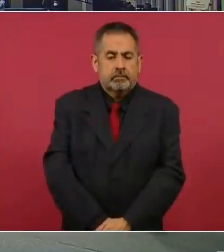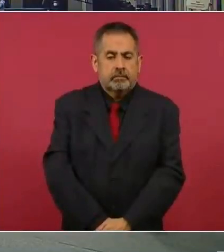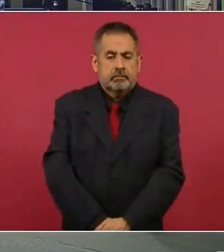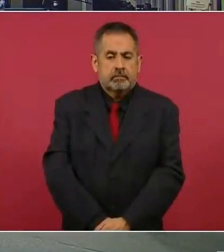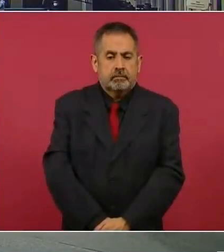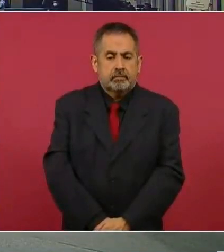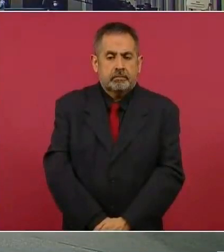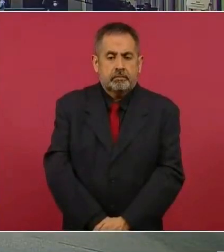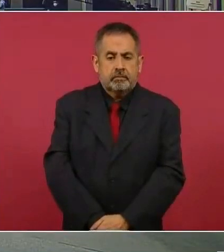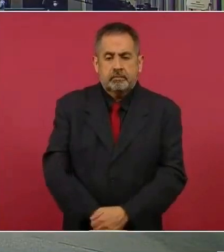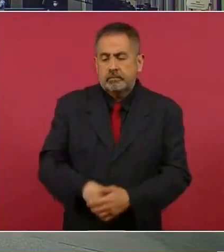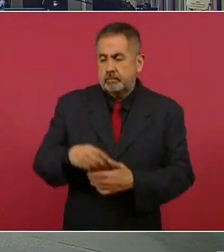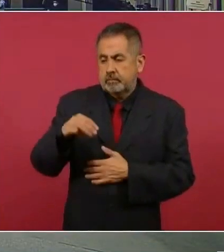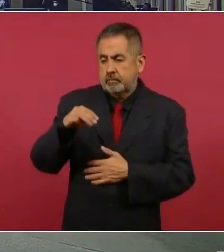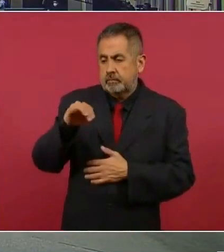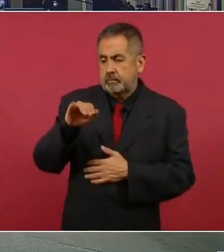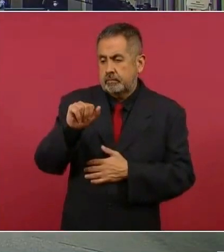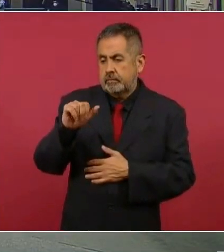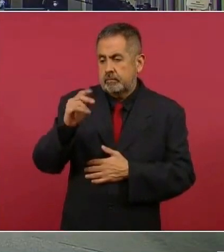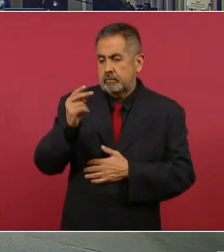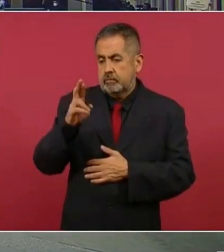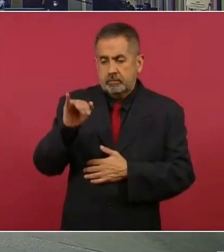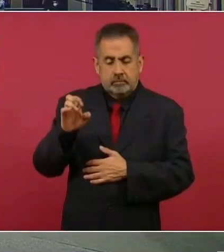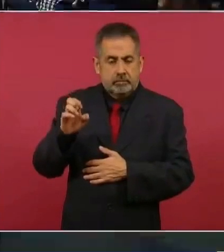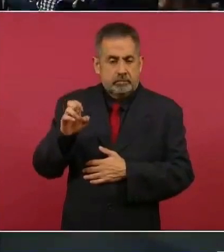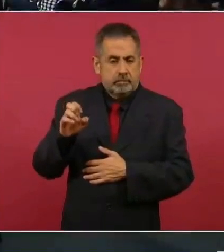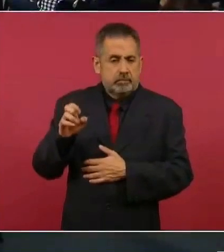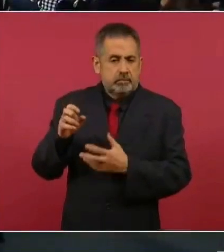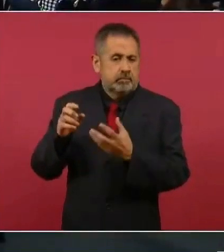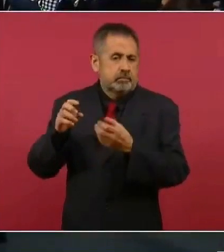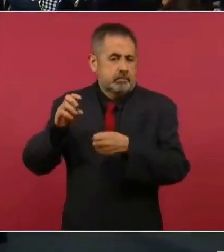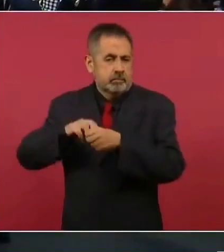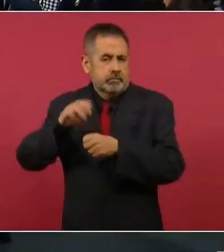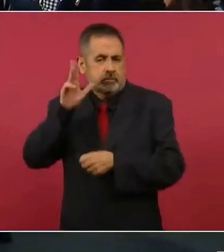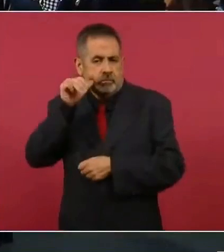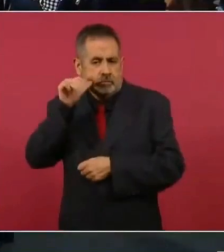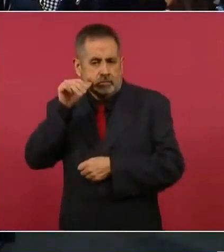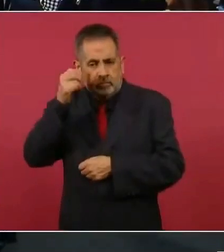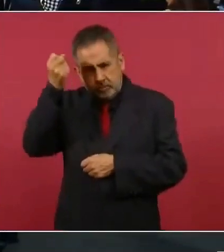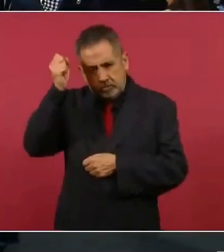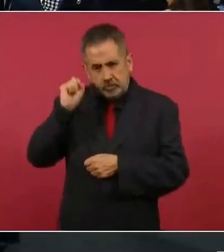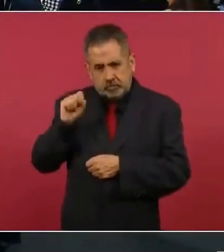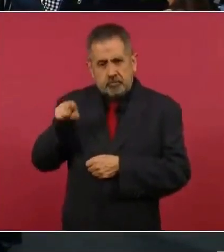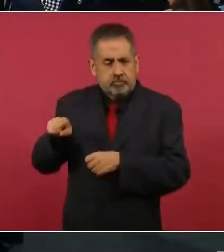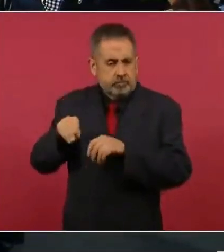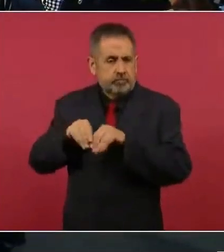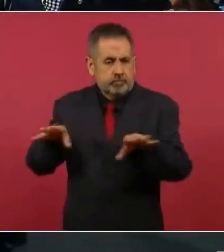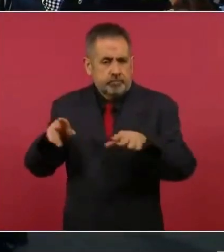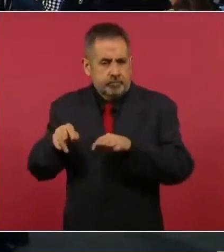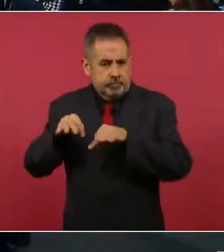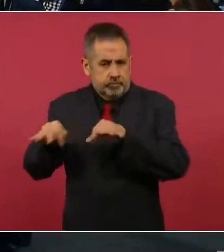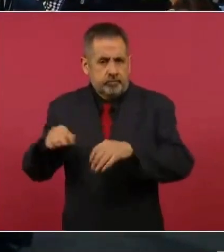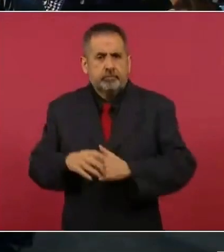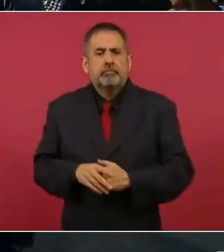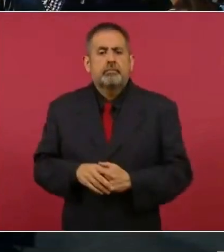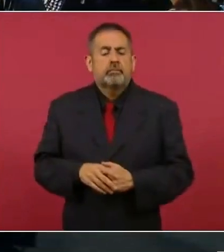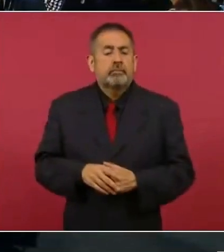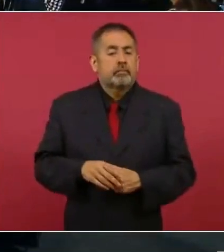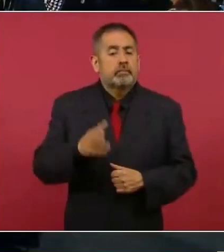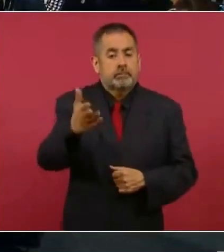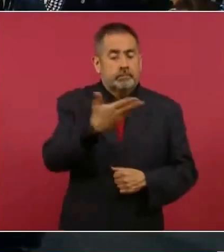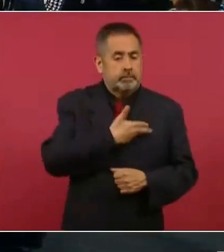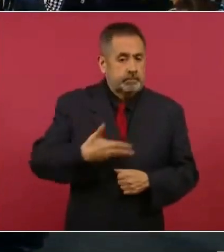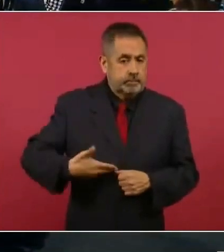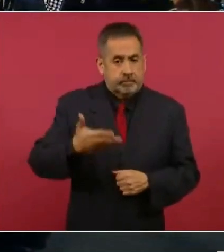Mirza Uribe, Caceta del Aire, Simplemente Mujer en los Mochis, Sinaloa. Presidente, antes de